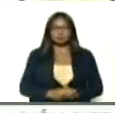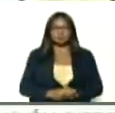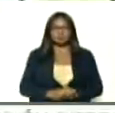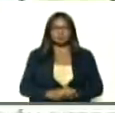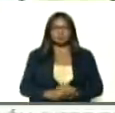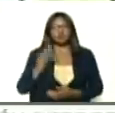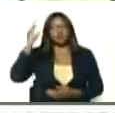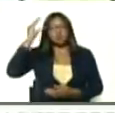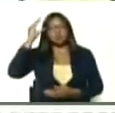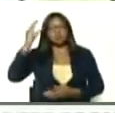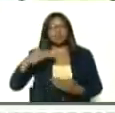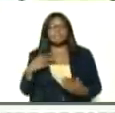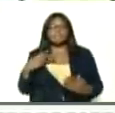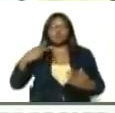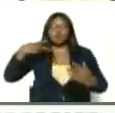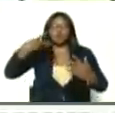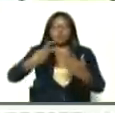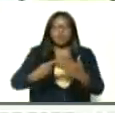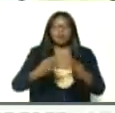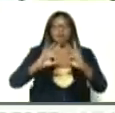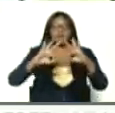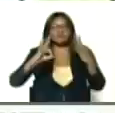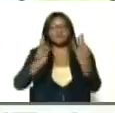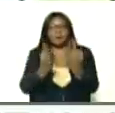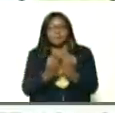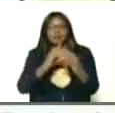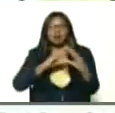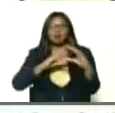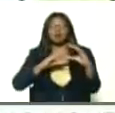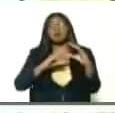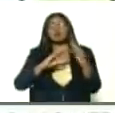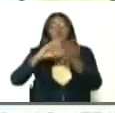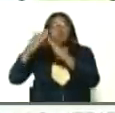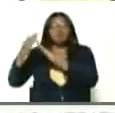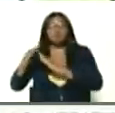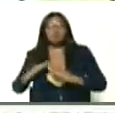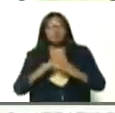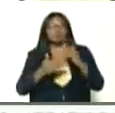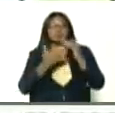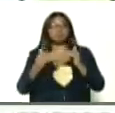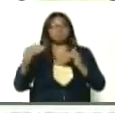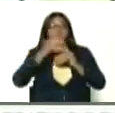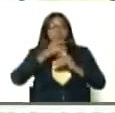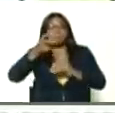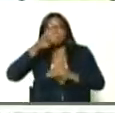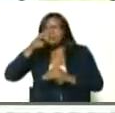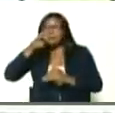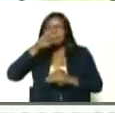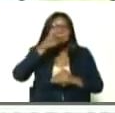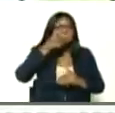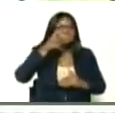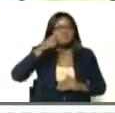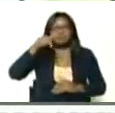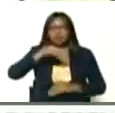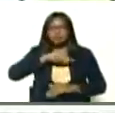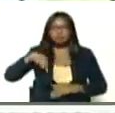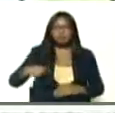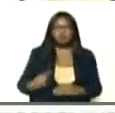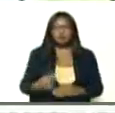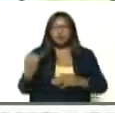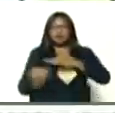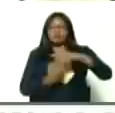consciente, voluntaria, familiar, comunitaria, con máxima, vigilancia, del estado, y de las